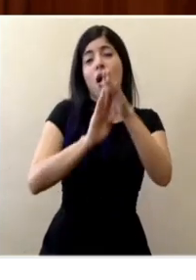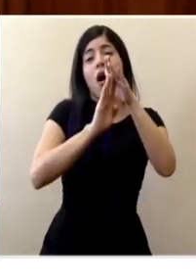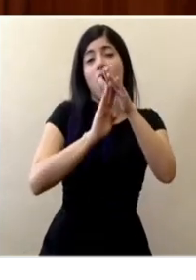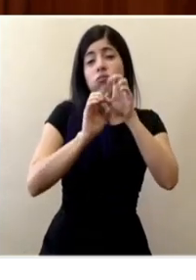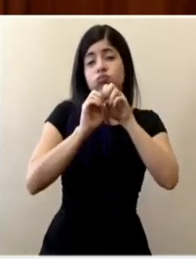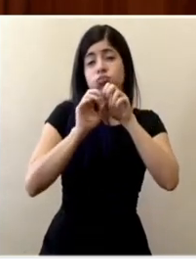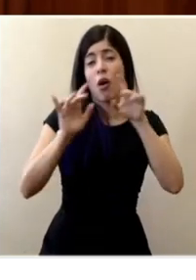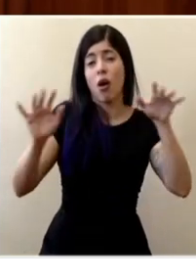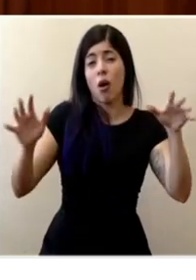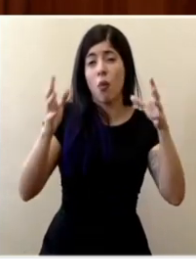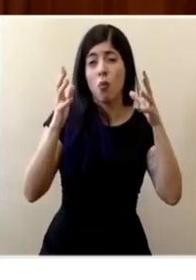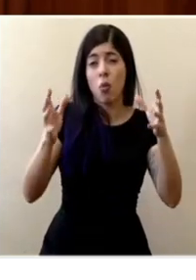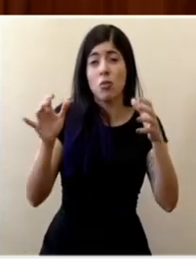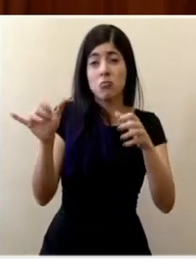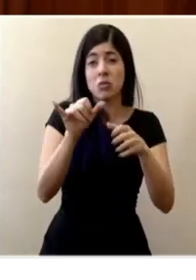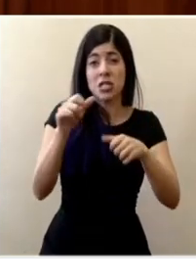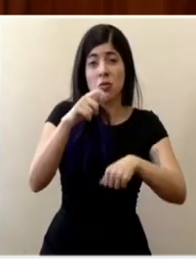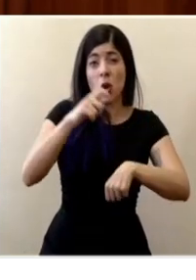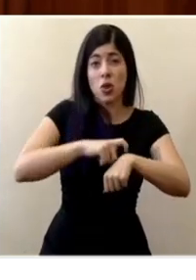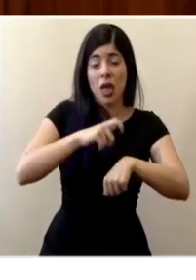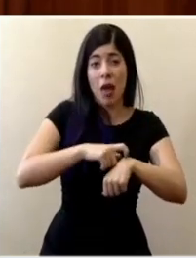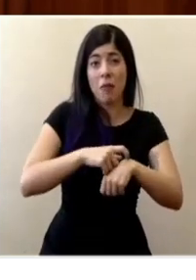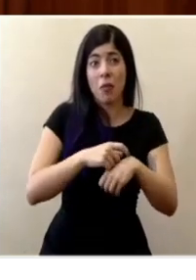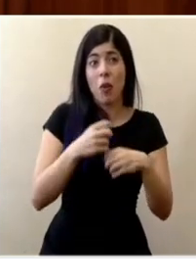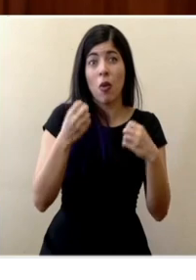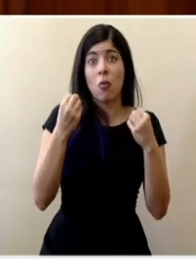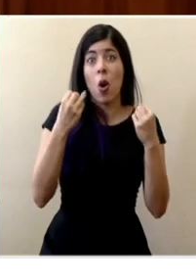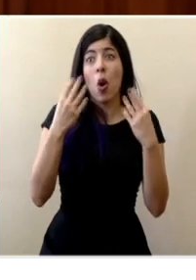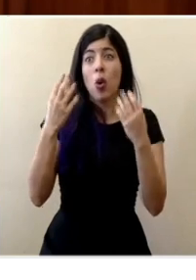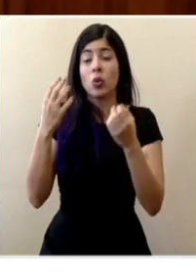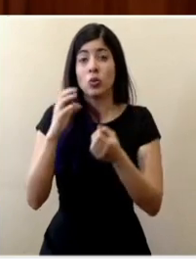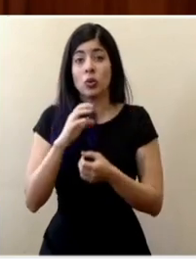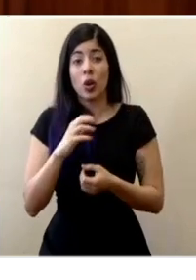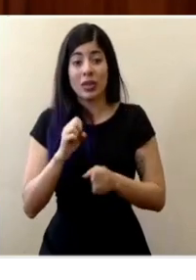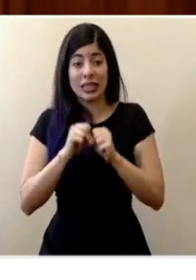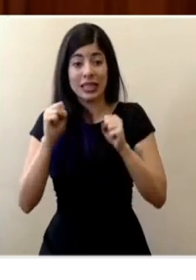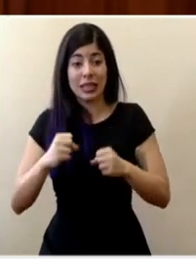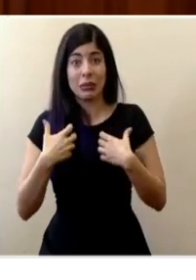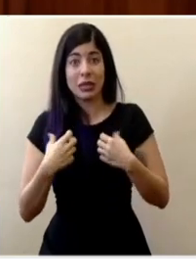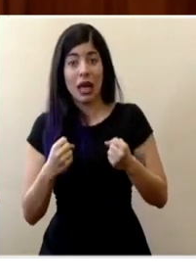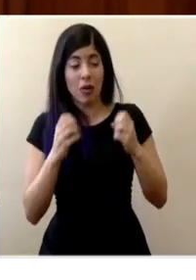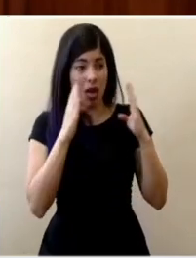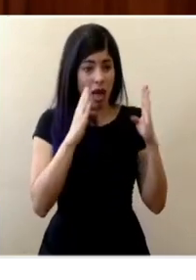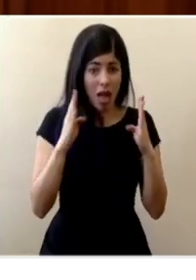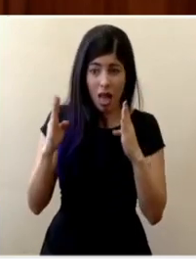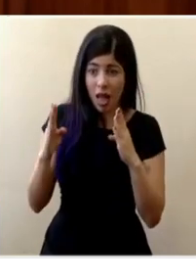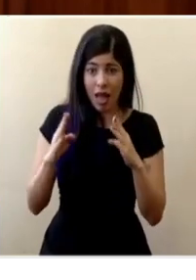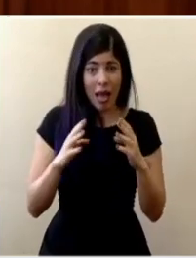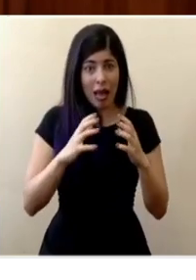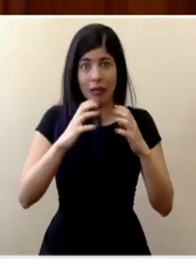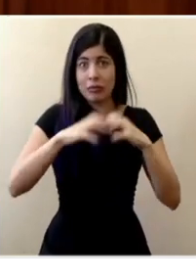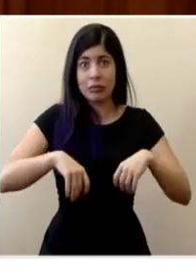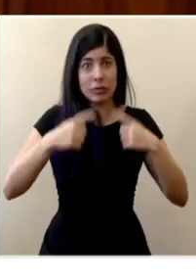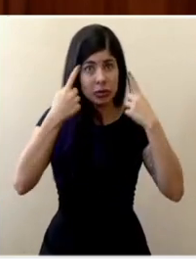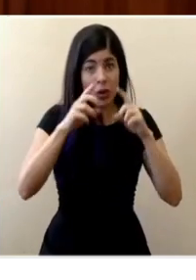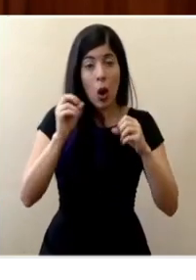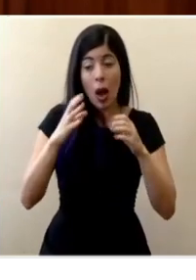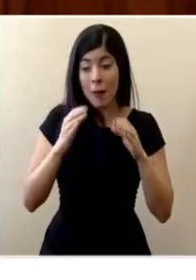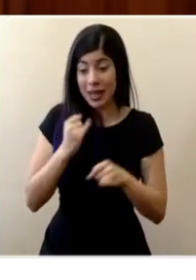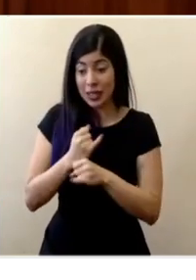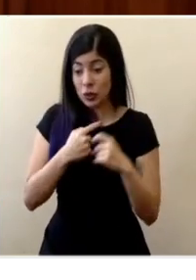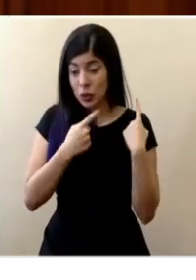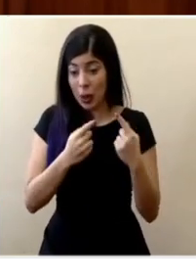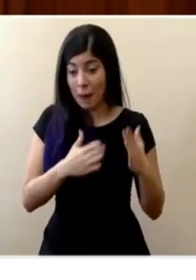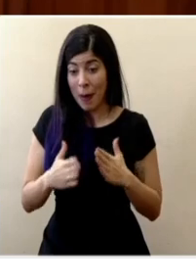afectación que cause una gran demanda, que colapse la capacidad del sistema y que colapse todos los preparativos que la